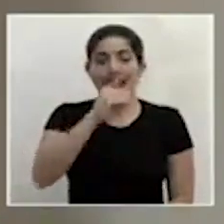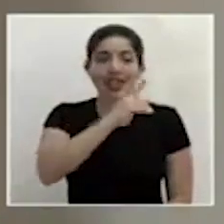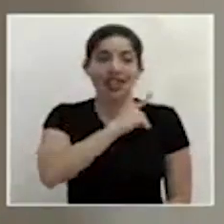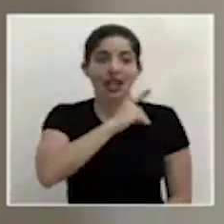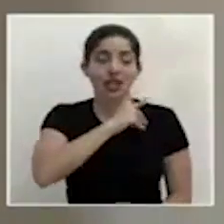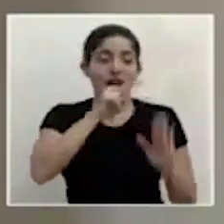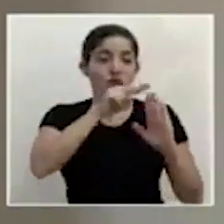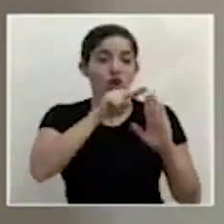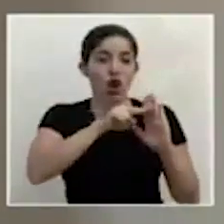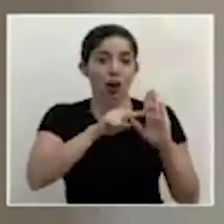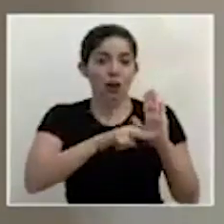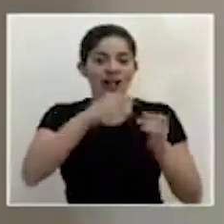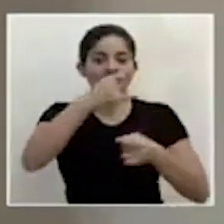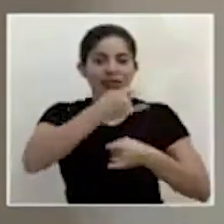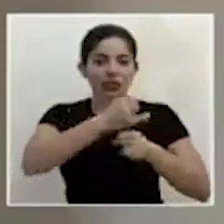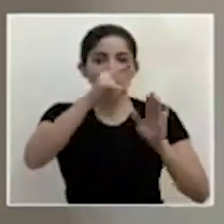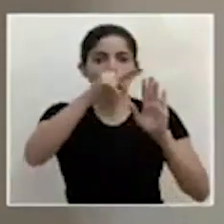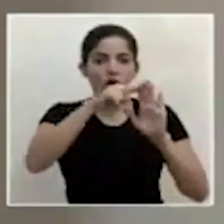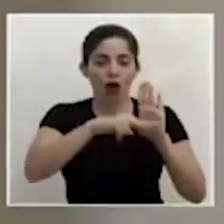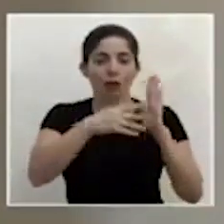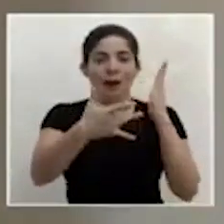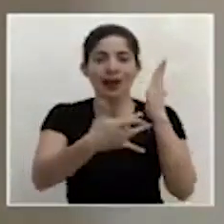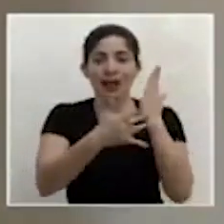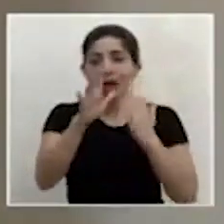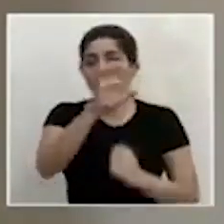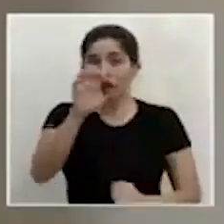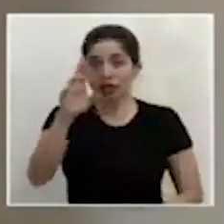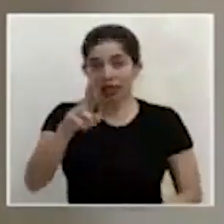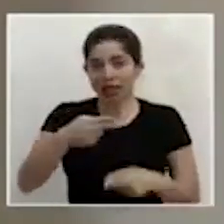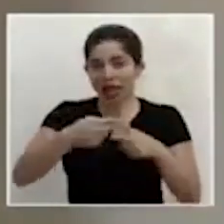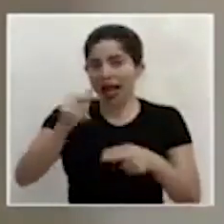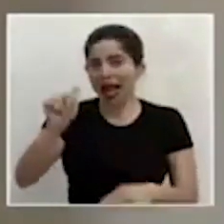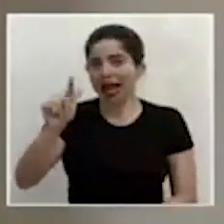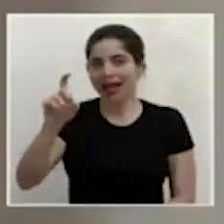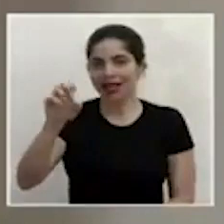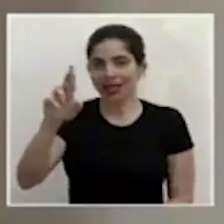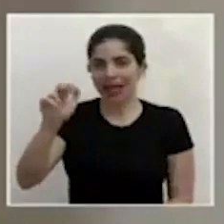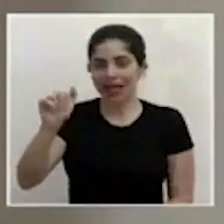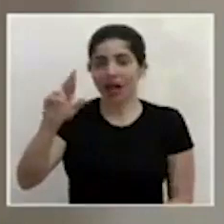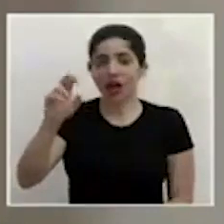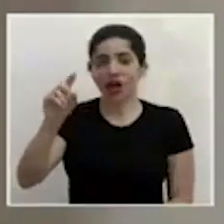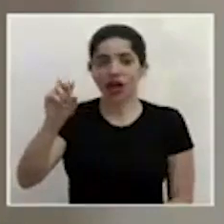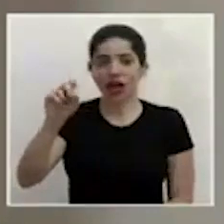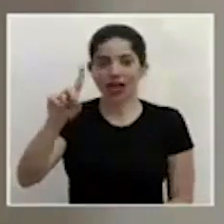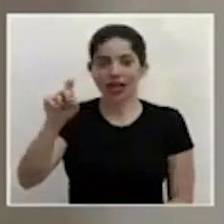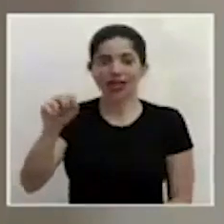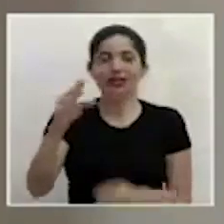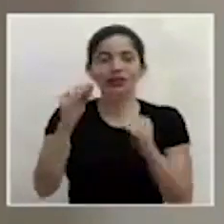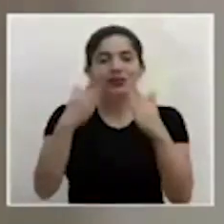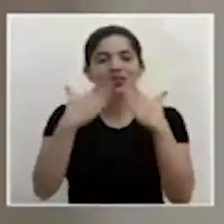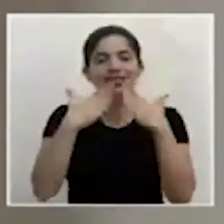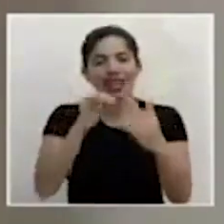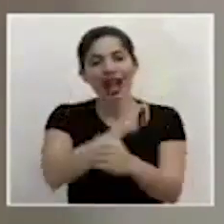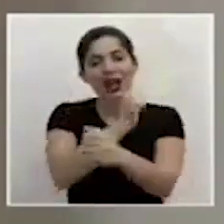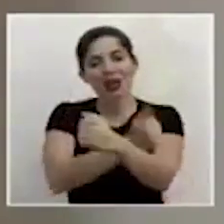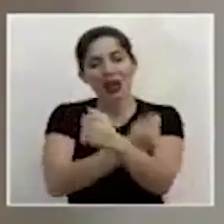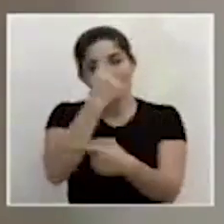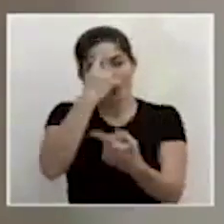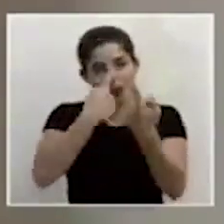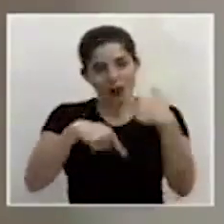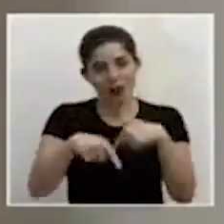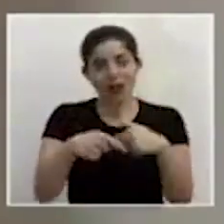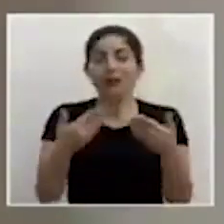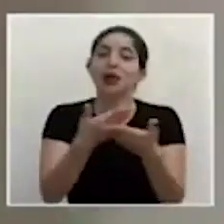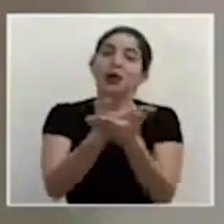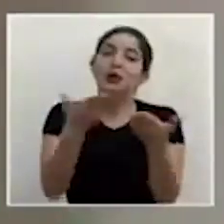normalización del instituto de normas técnicas de costa rica alexandra rodríguez muchas gracias a las autoridades por habernos acompañado